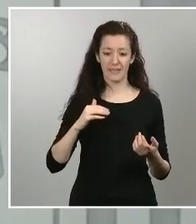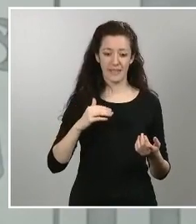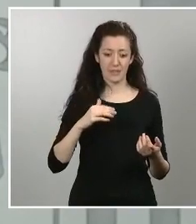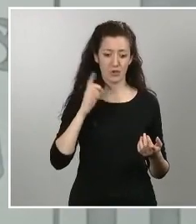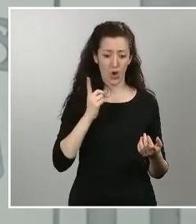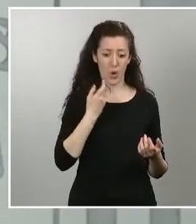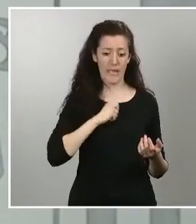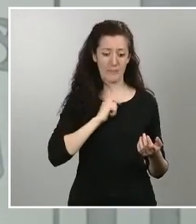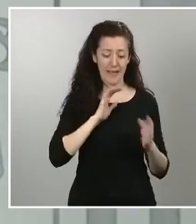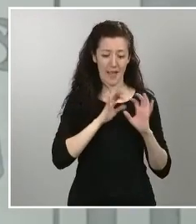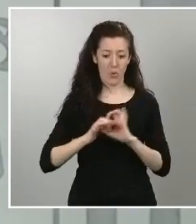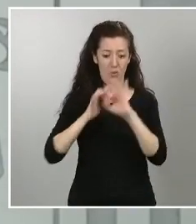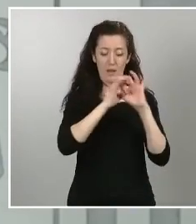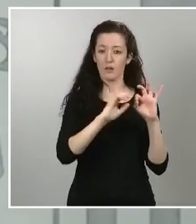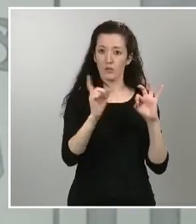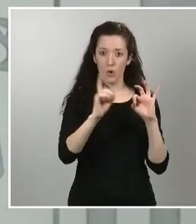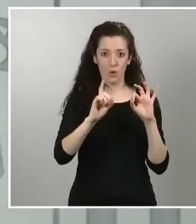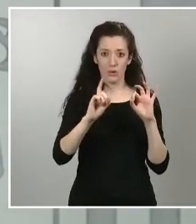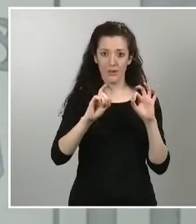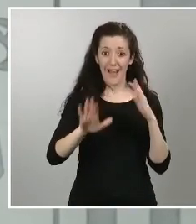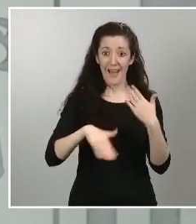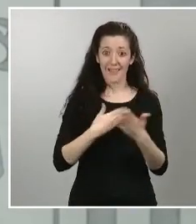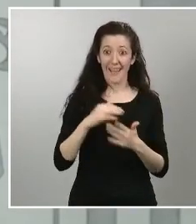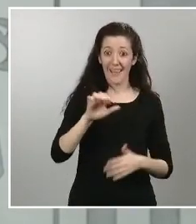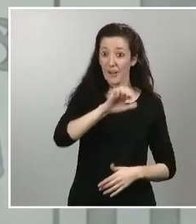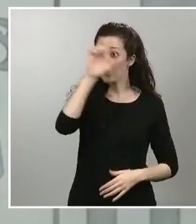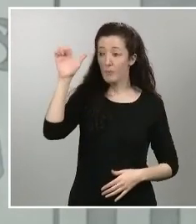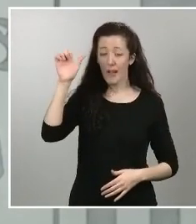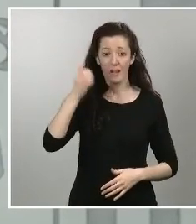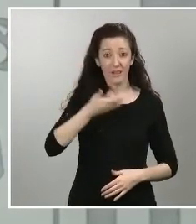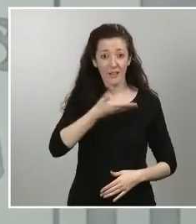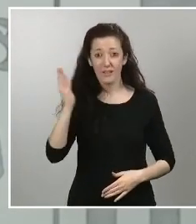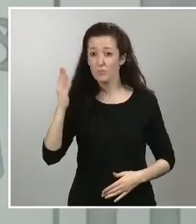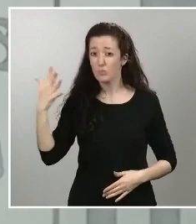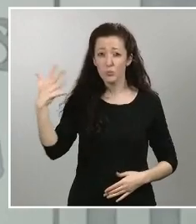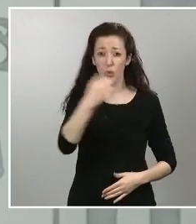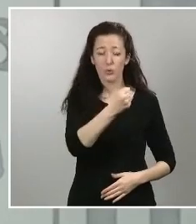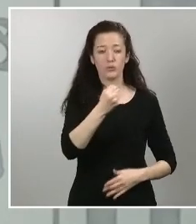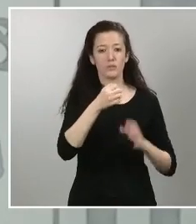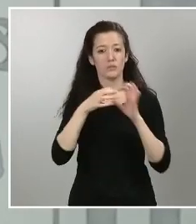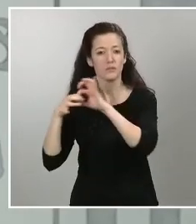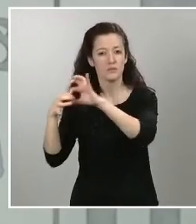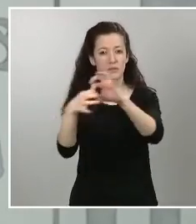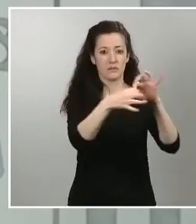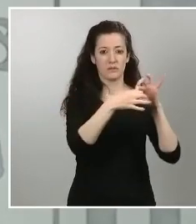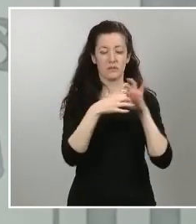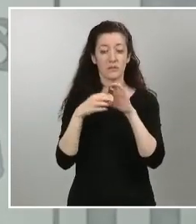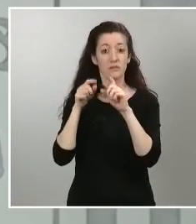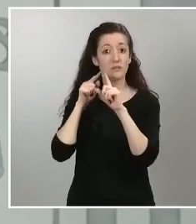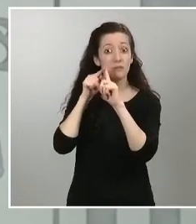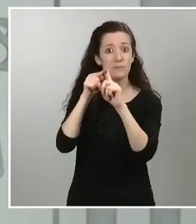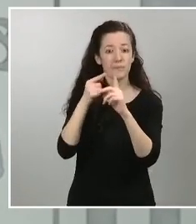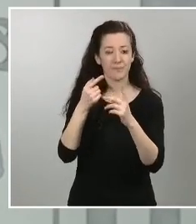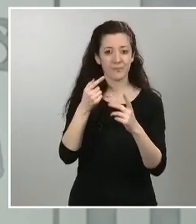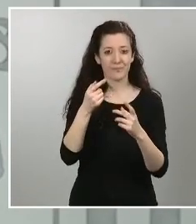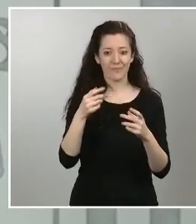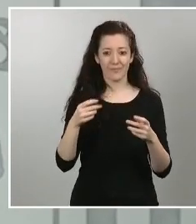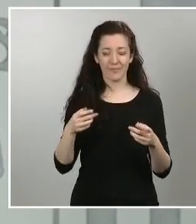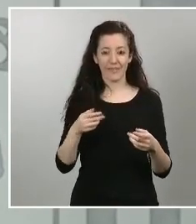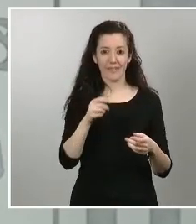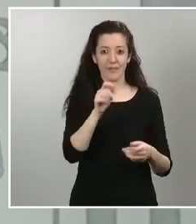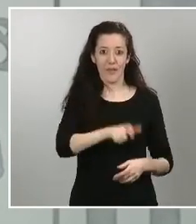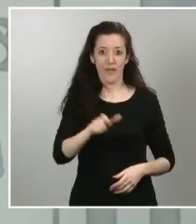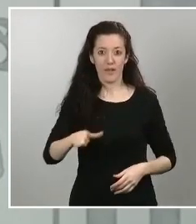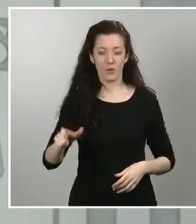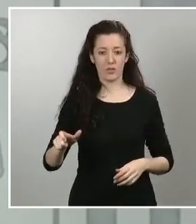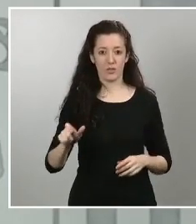de manera única para intentar que los ciudadanos no impulsen la transmisibilidad del virus